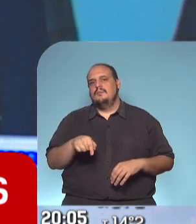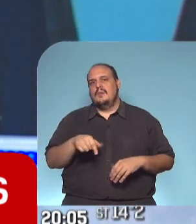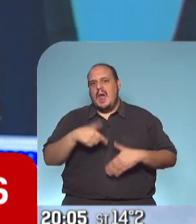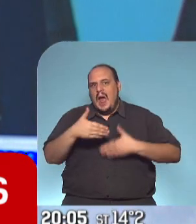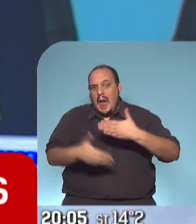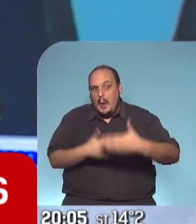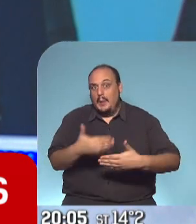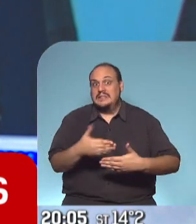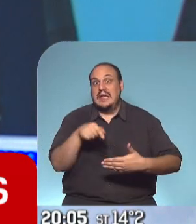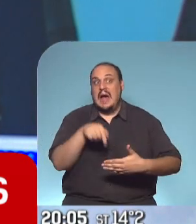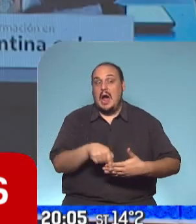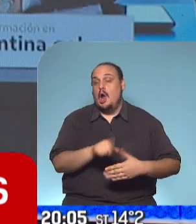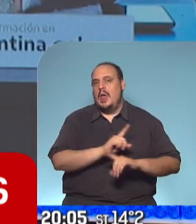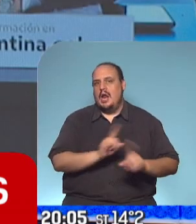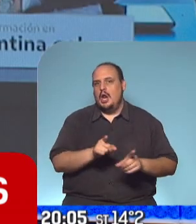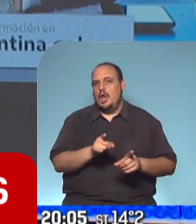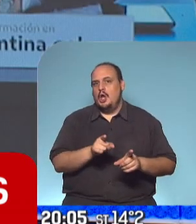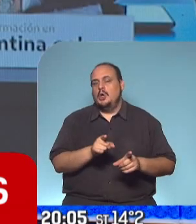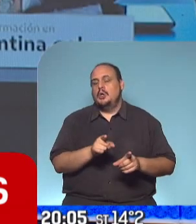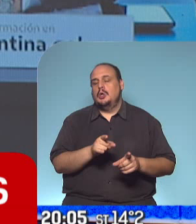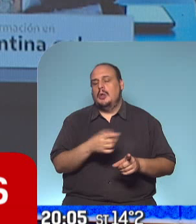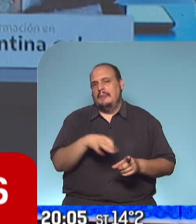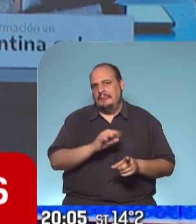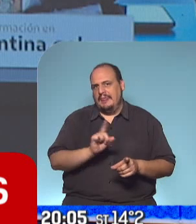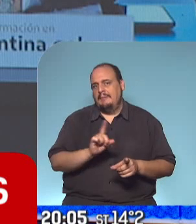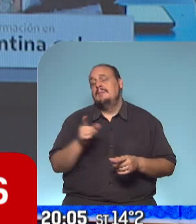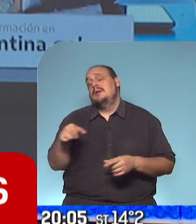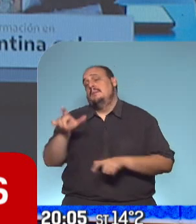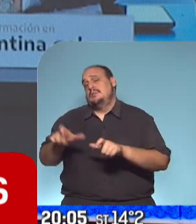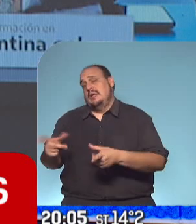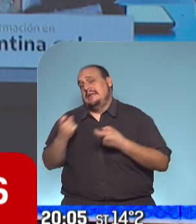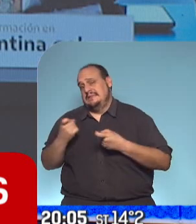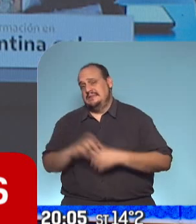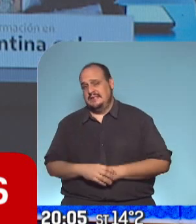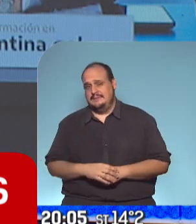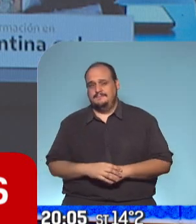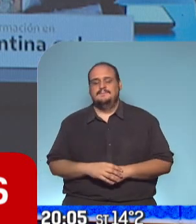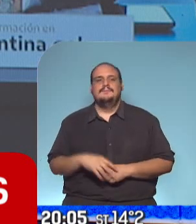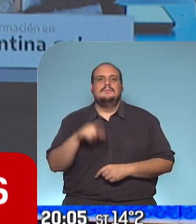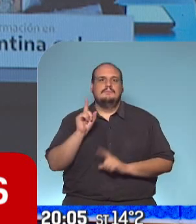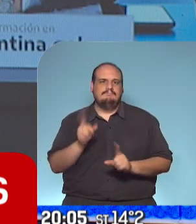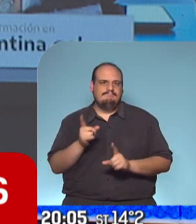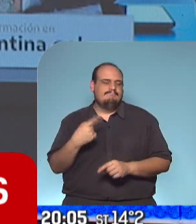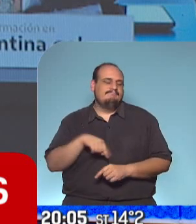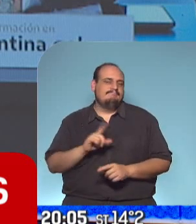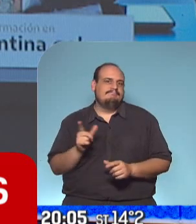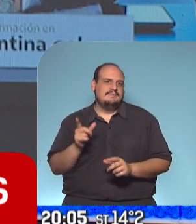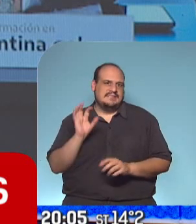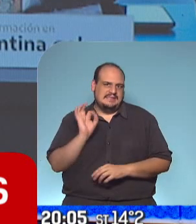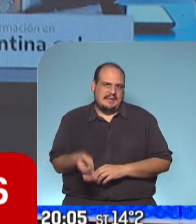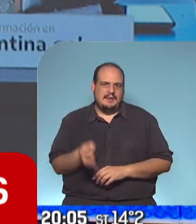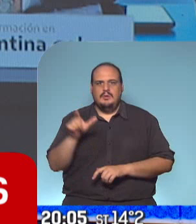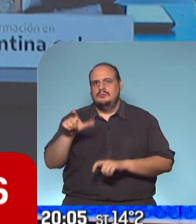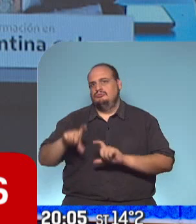el ideal, sí es el necesario. Sí, totalmente, Ariel. Y era lo esperable porque venimos hablando no solo de un humor